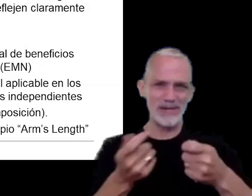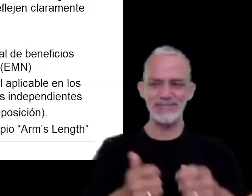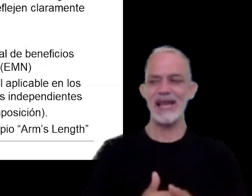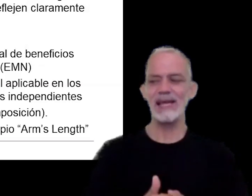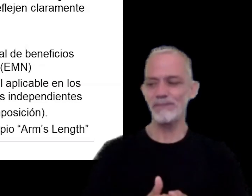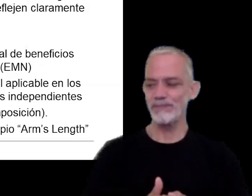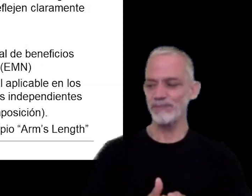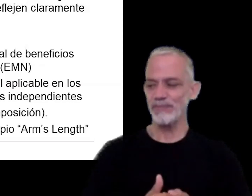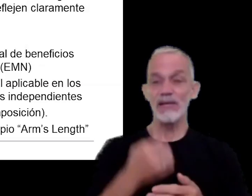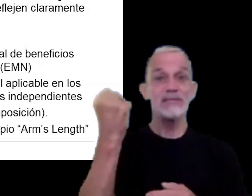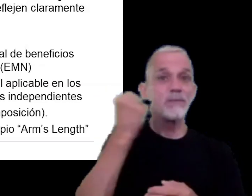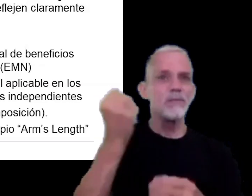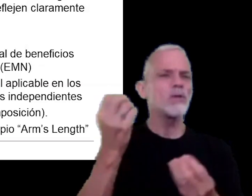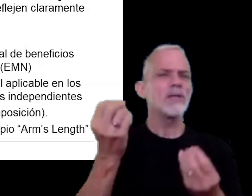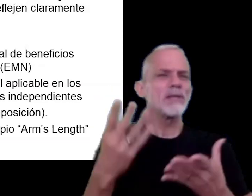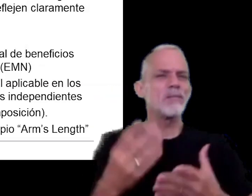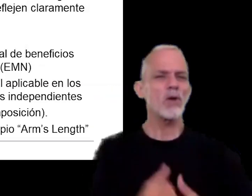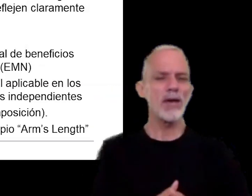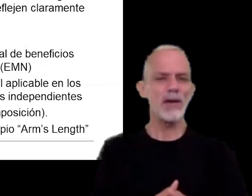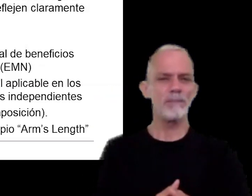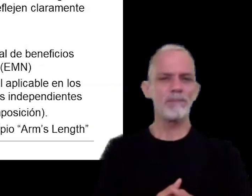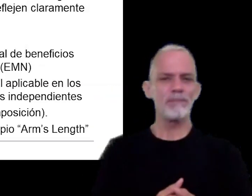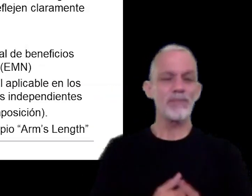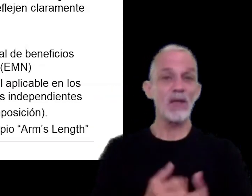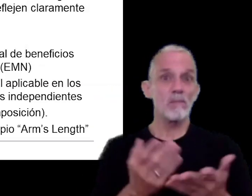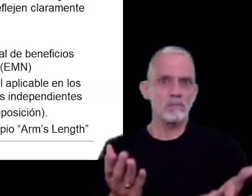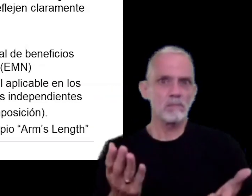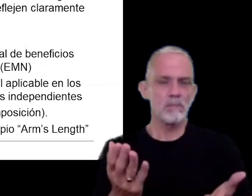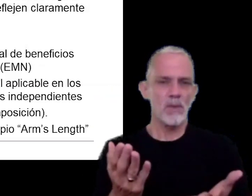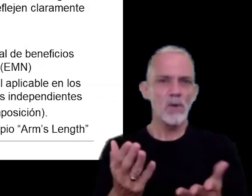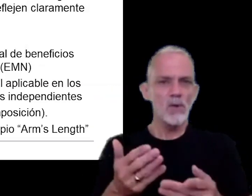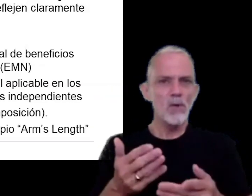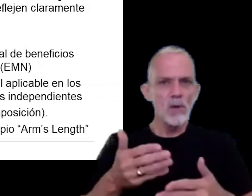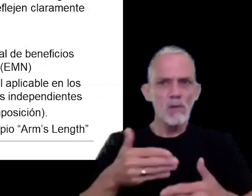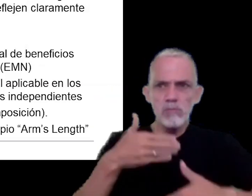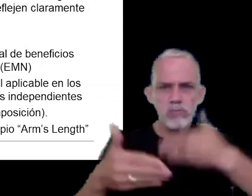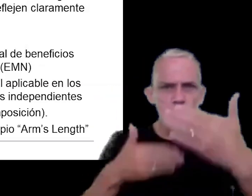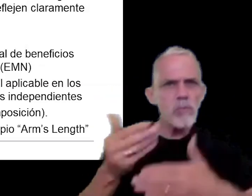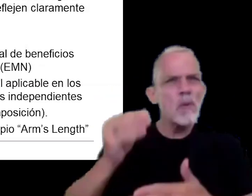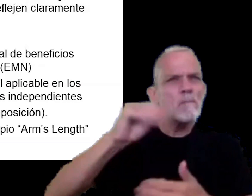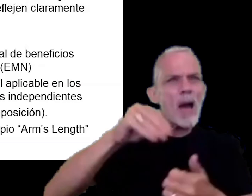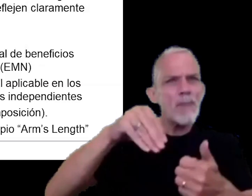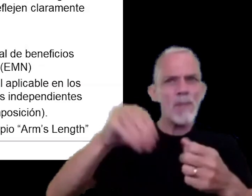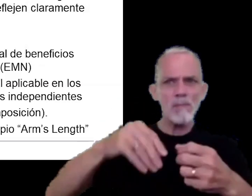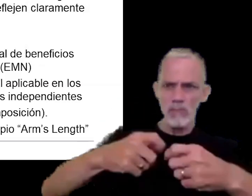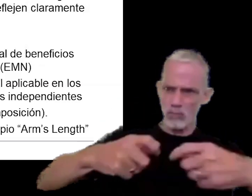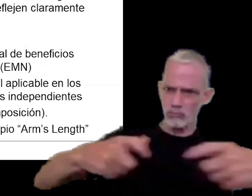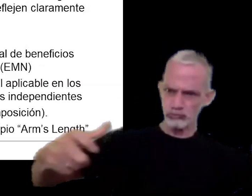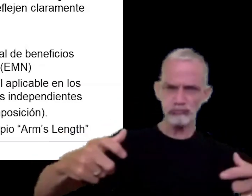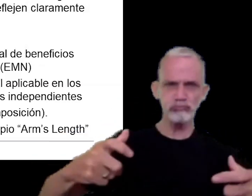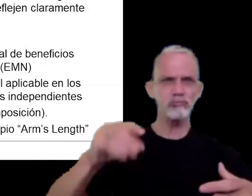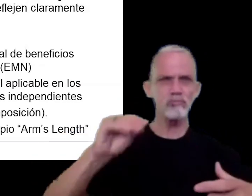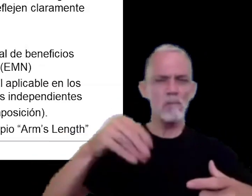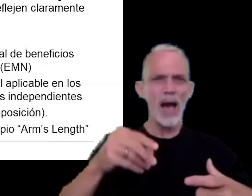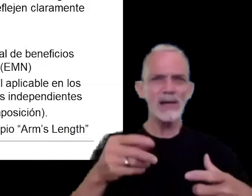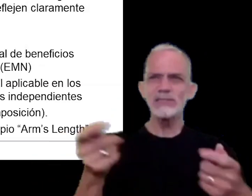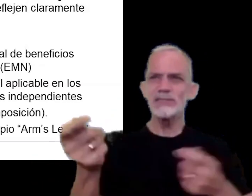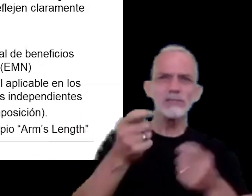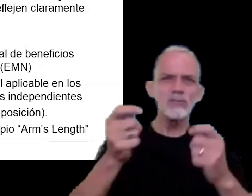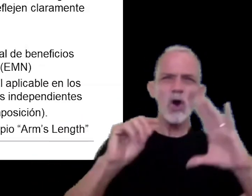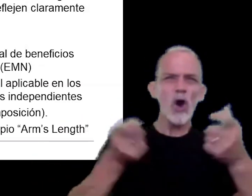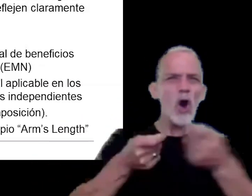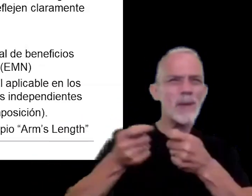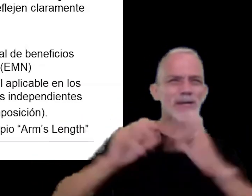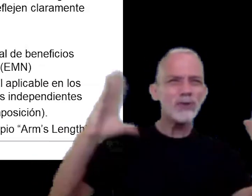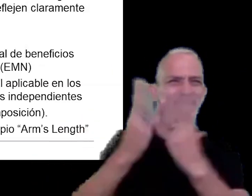con el crecimiento la proliferación del comercio internacional